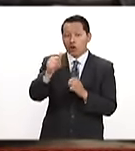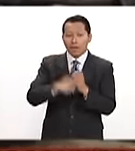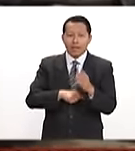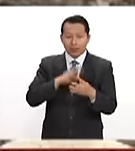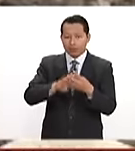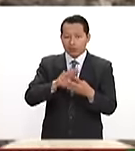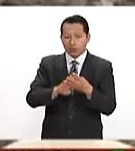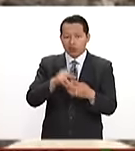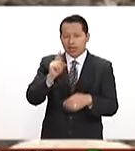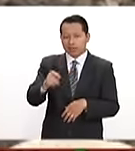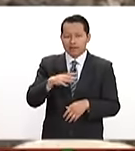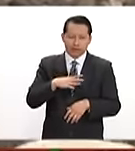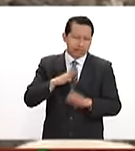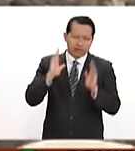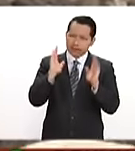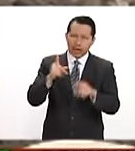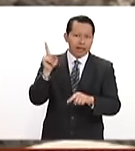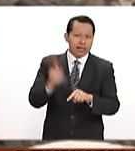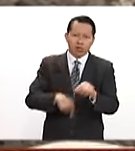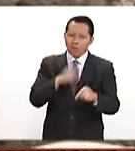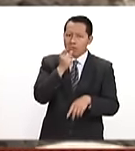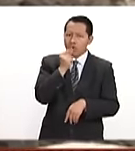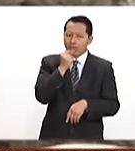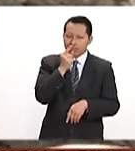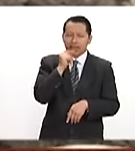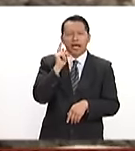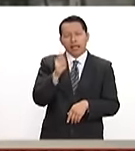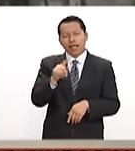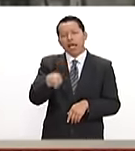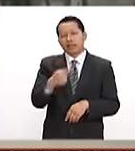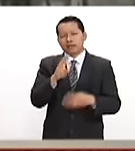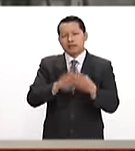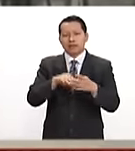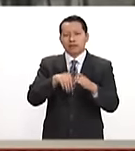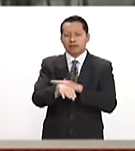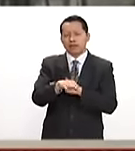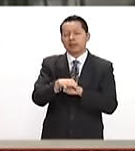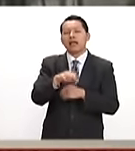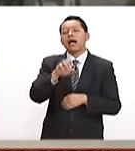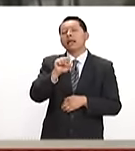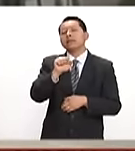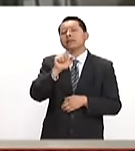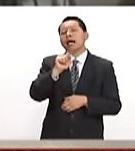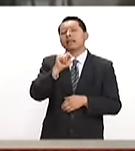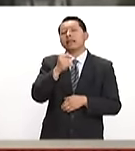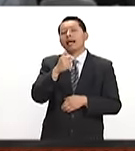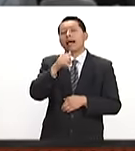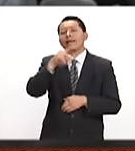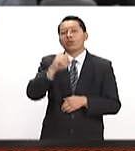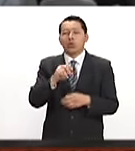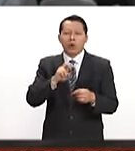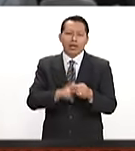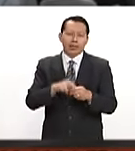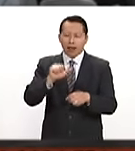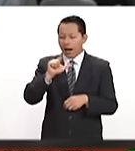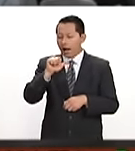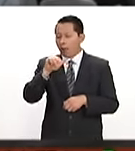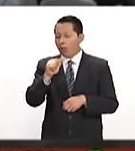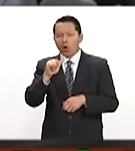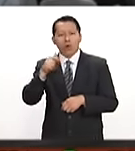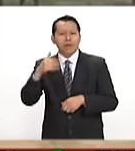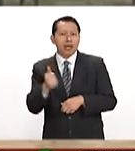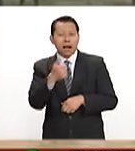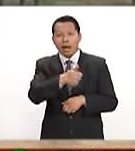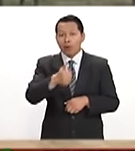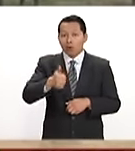Los imputados, quienes fueron separados de sus funciones, se encuentran recluidos en el penal Santiago, en Almoloya. Además de la sentencia, cada